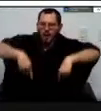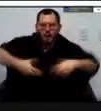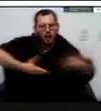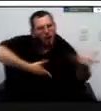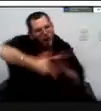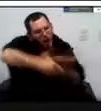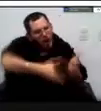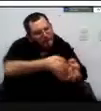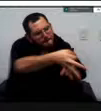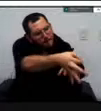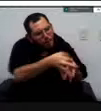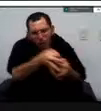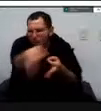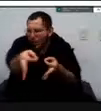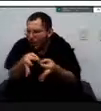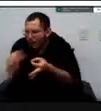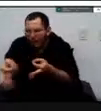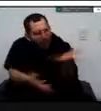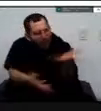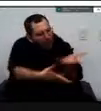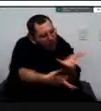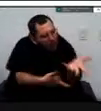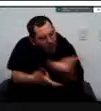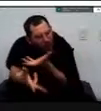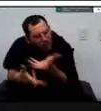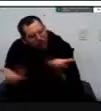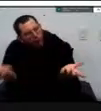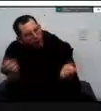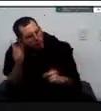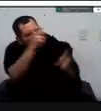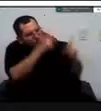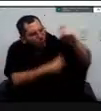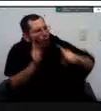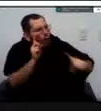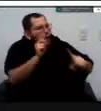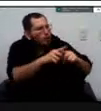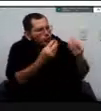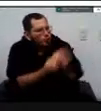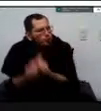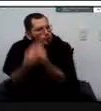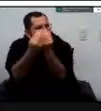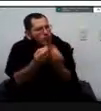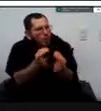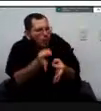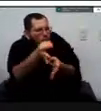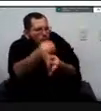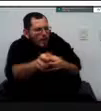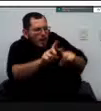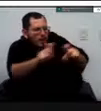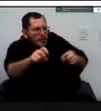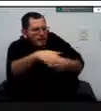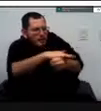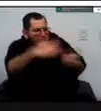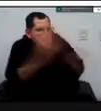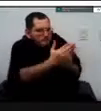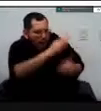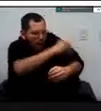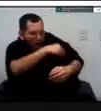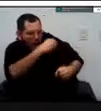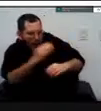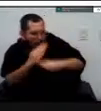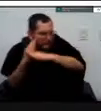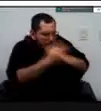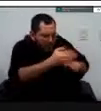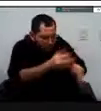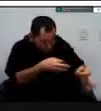fortalecer los consejos municipales de gestión de riesgo para así desde la